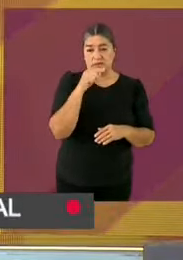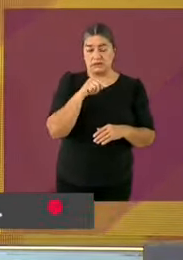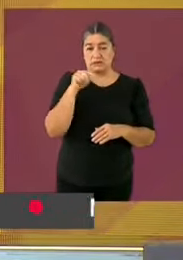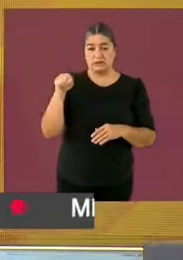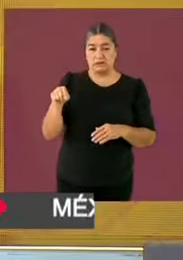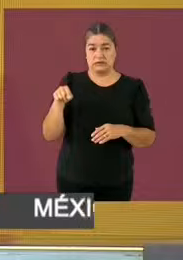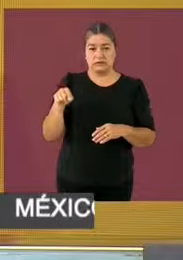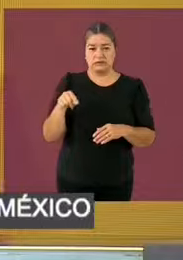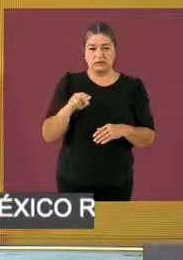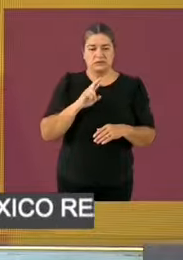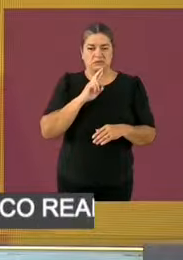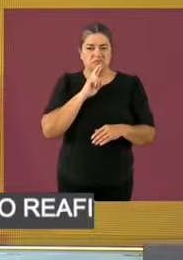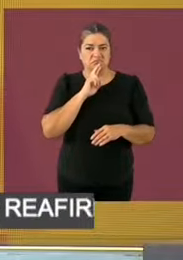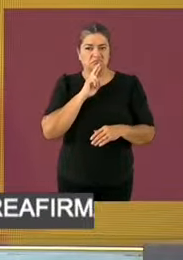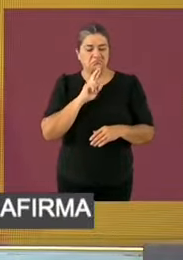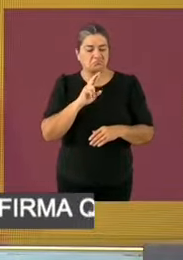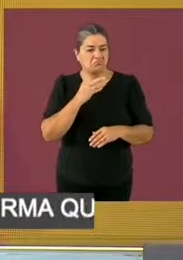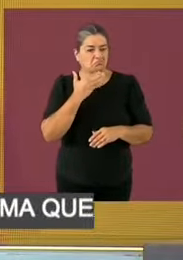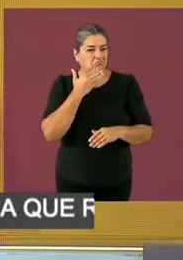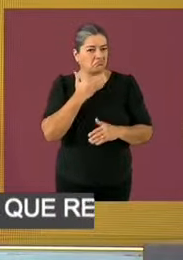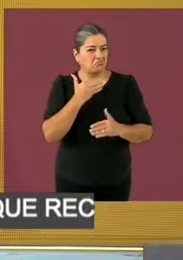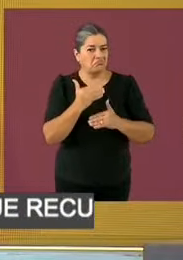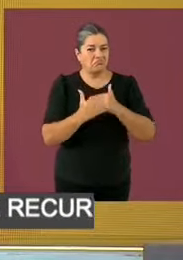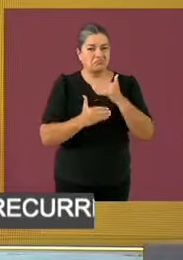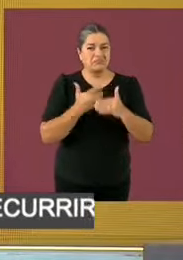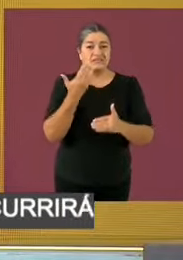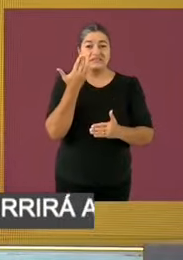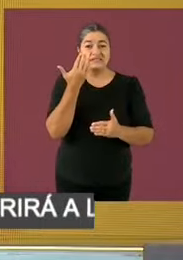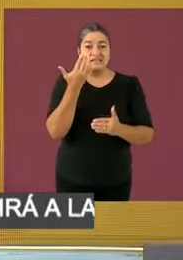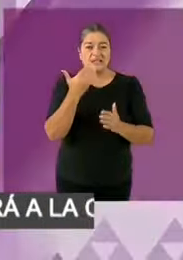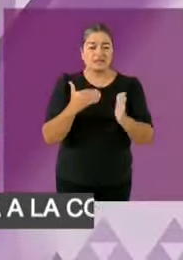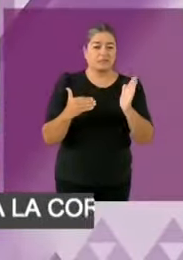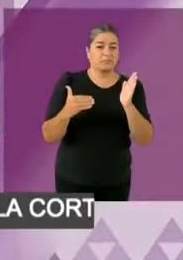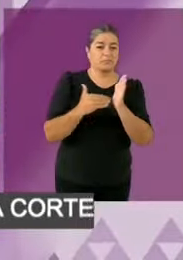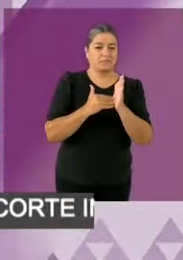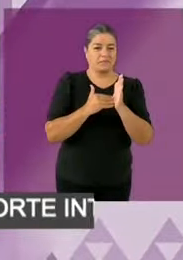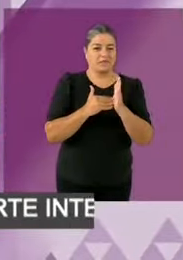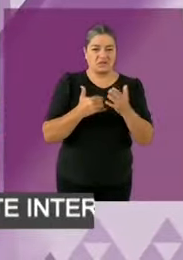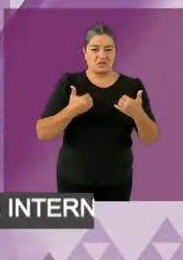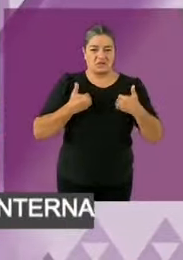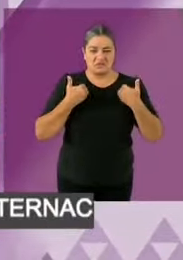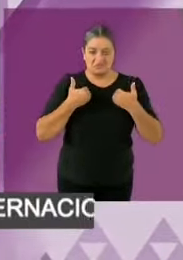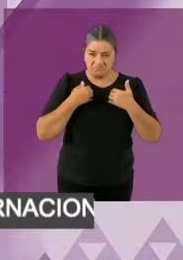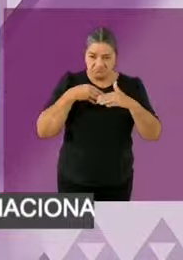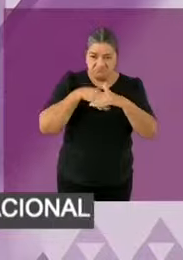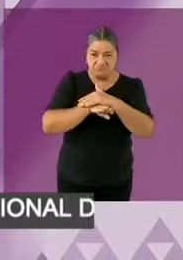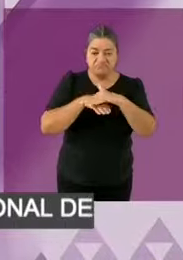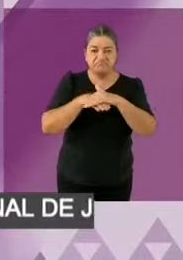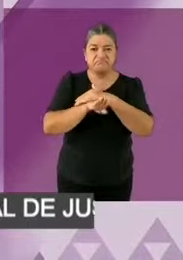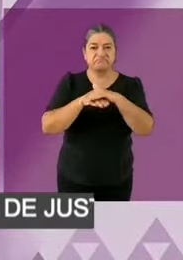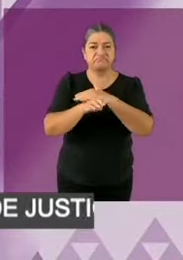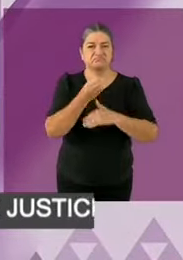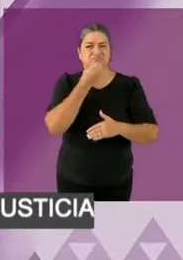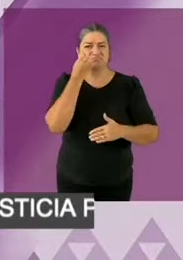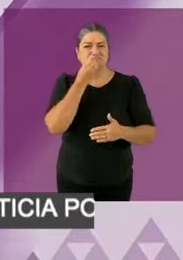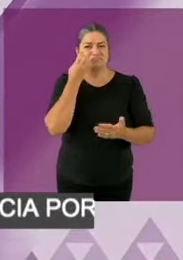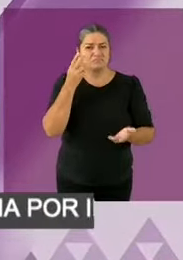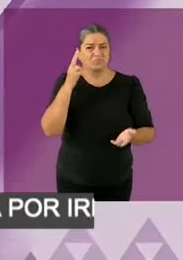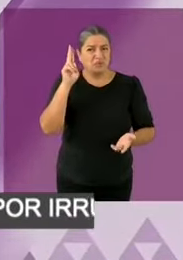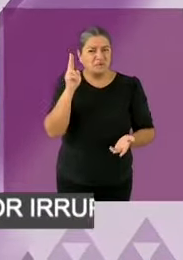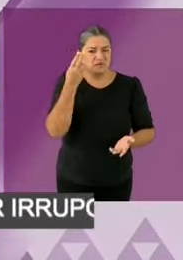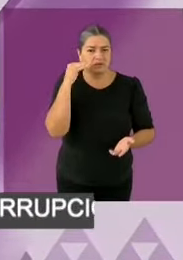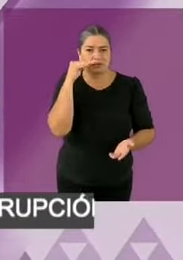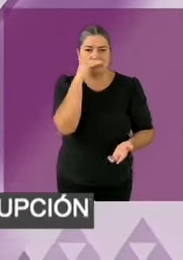van a la universidad gratuita, porque así debe ser. La educación es un derecho que antes no iban. Esto lo vamos a hacer a nivel nacional.